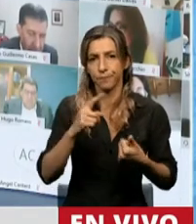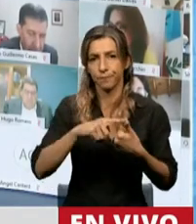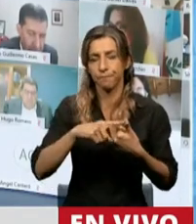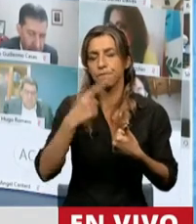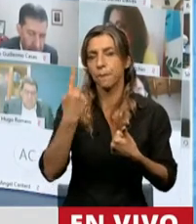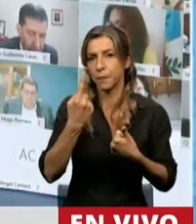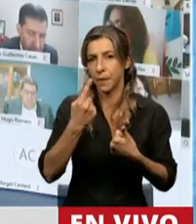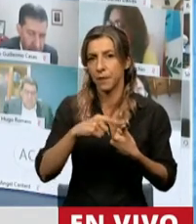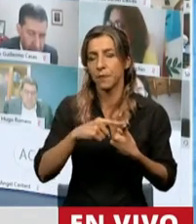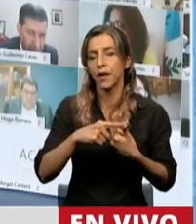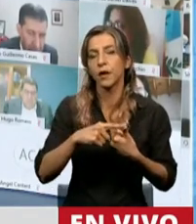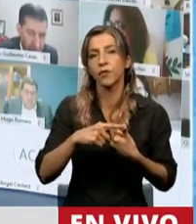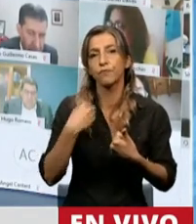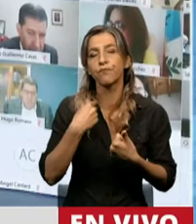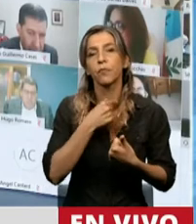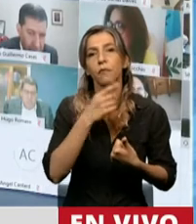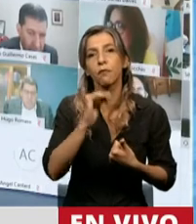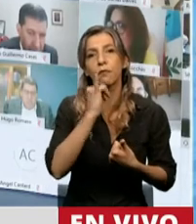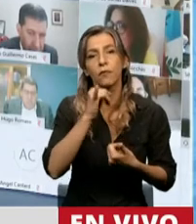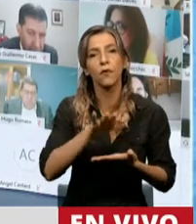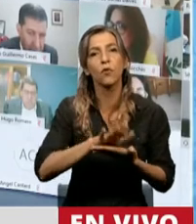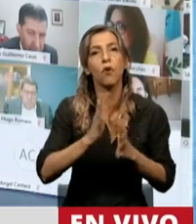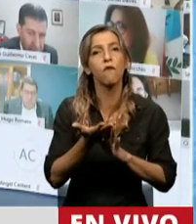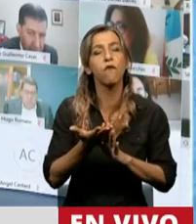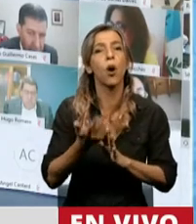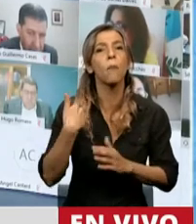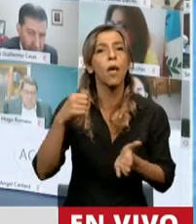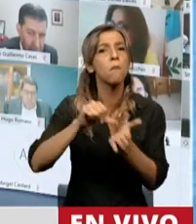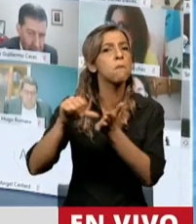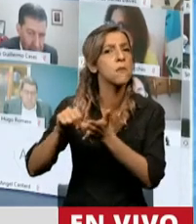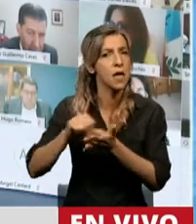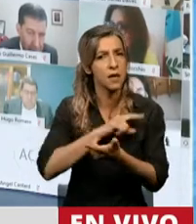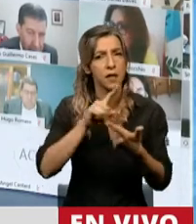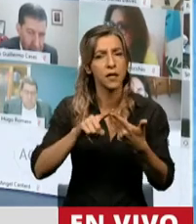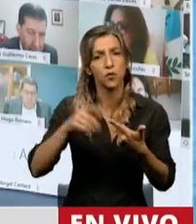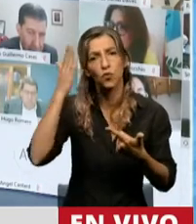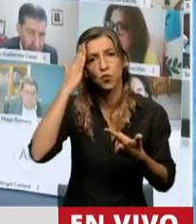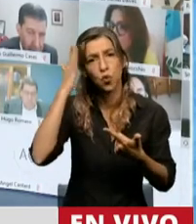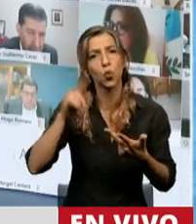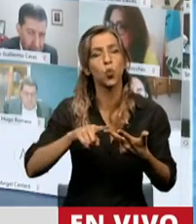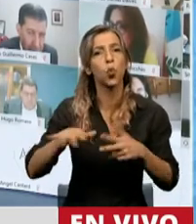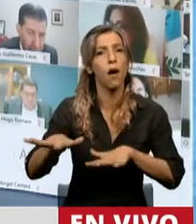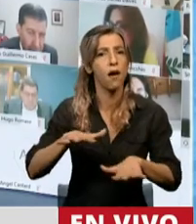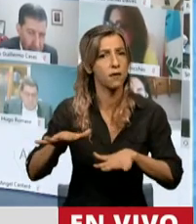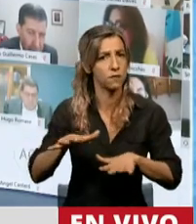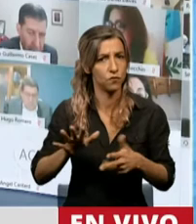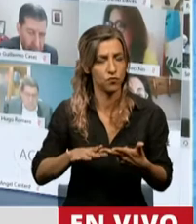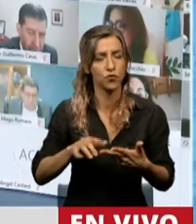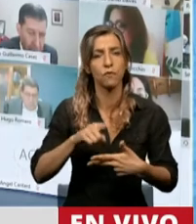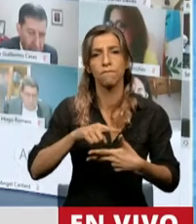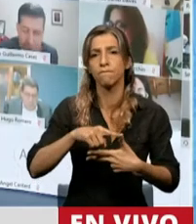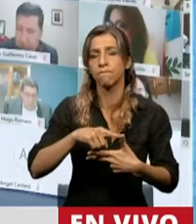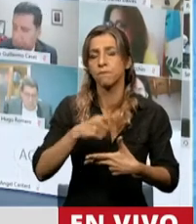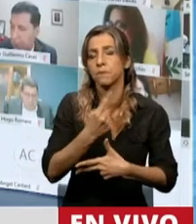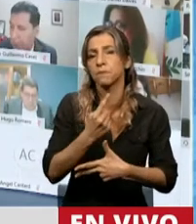referirme al perfil de país, luego a la cultura de país y por último a las acciones de país. El